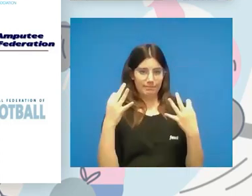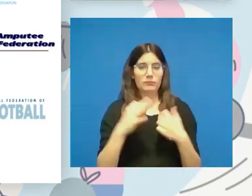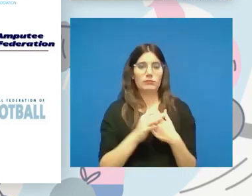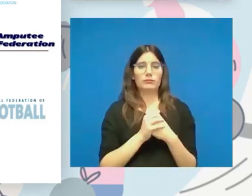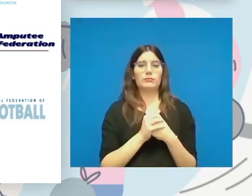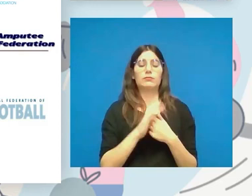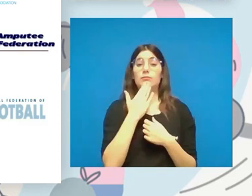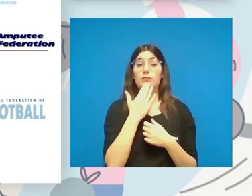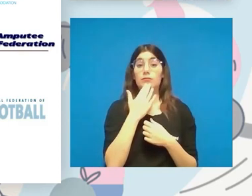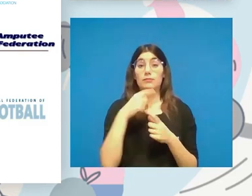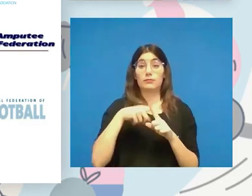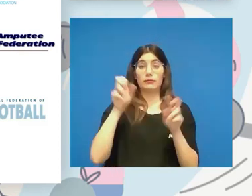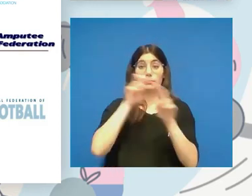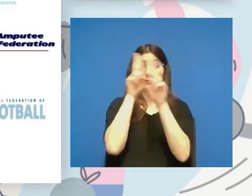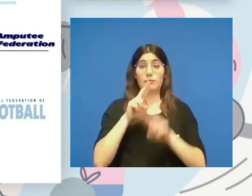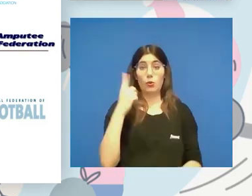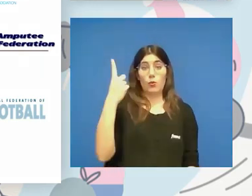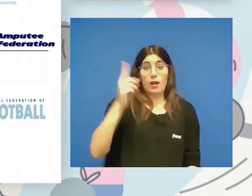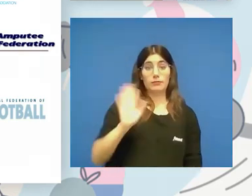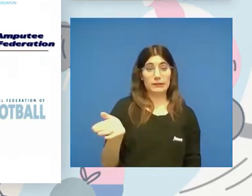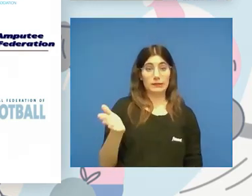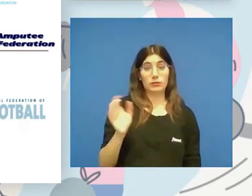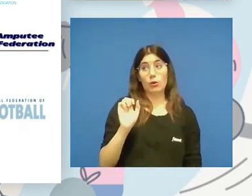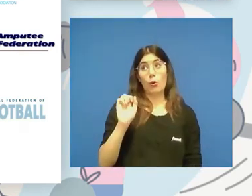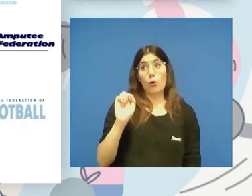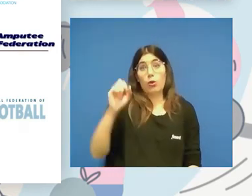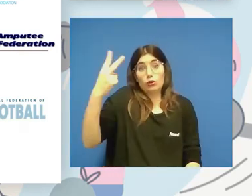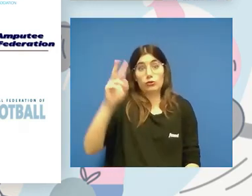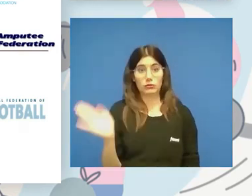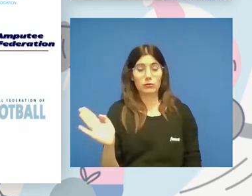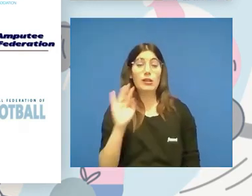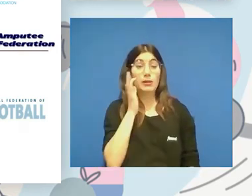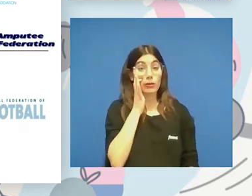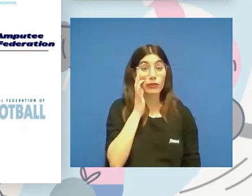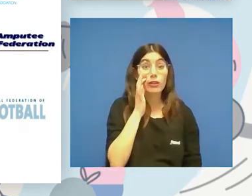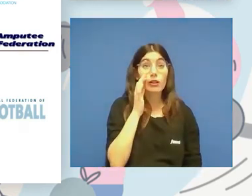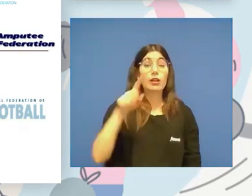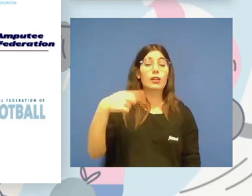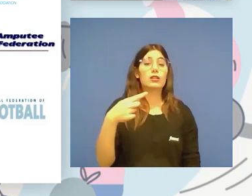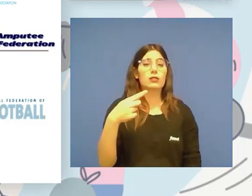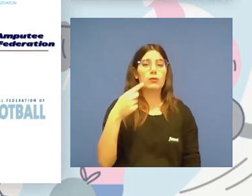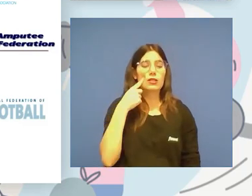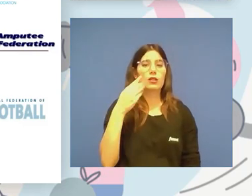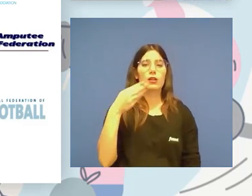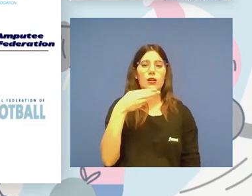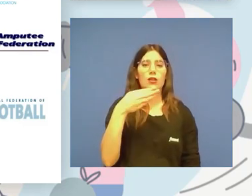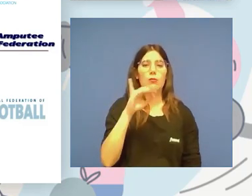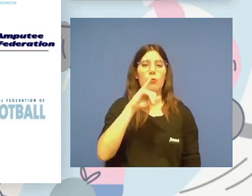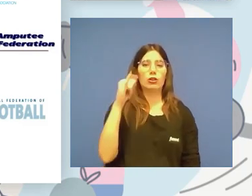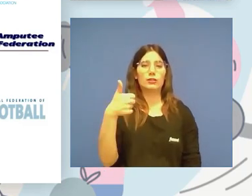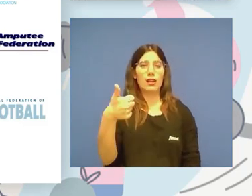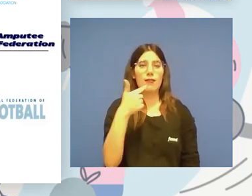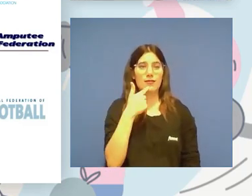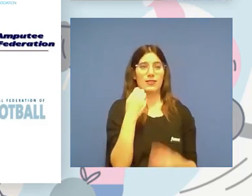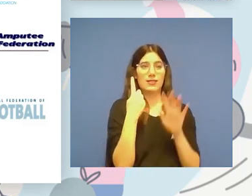Cuando a nivel internacional es solo World Paratletics o World Paraswimming, ¿no? Pero nos encontramos luego, ¿qué va a pasar con Bocha? Cuando tienes seis deficiencias elegibles,